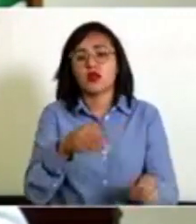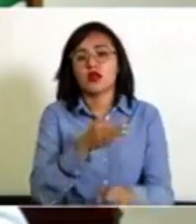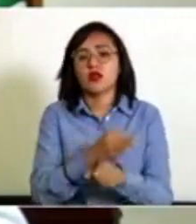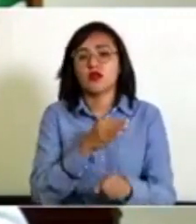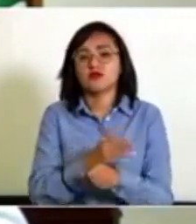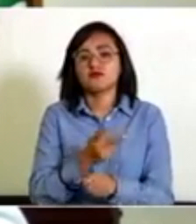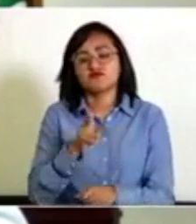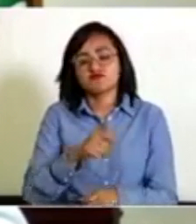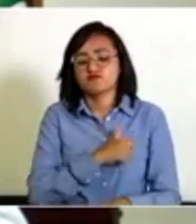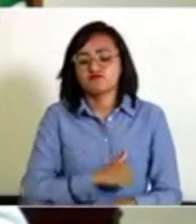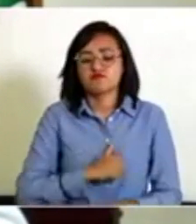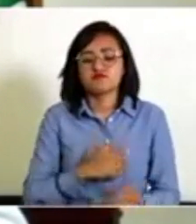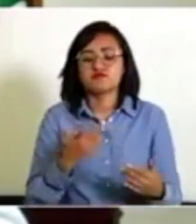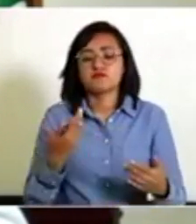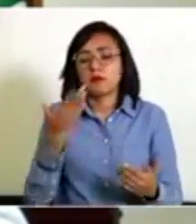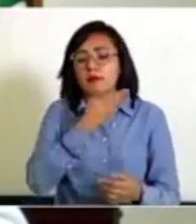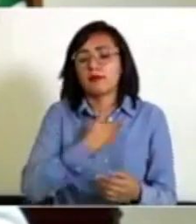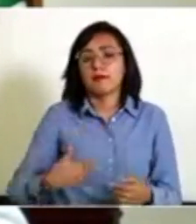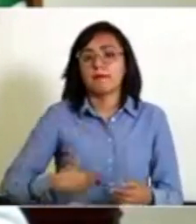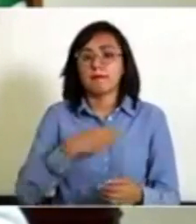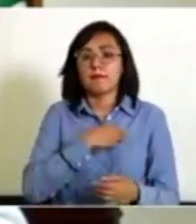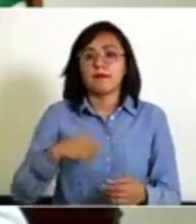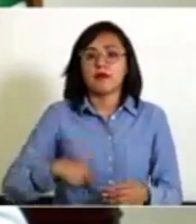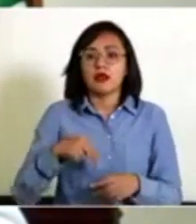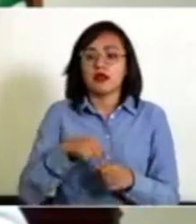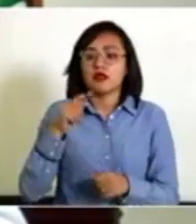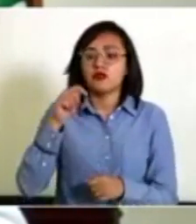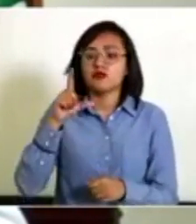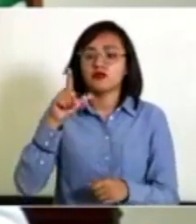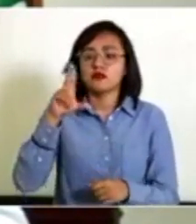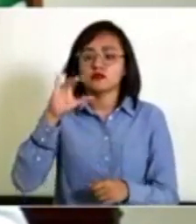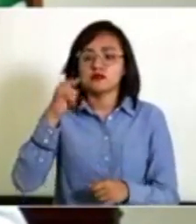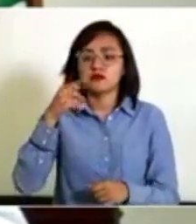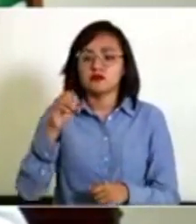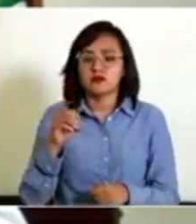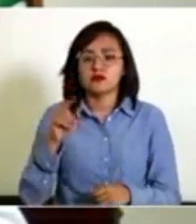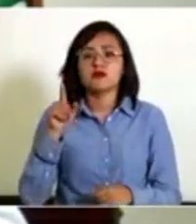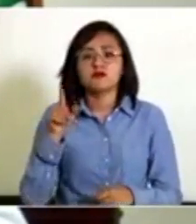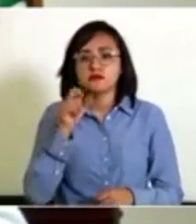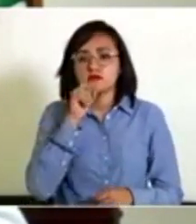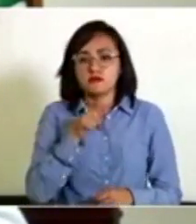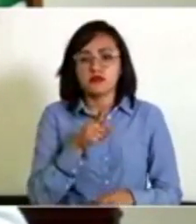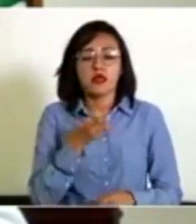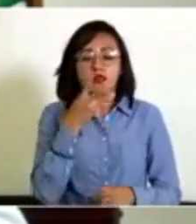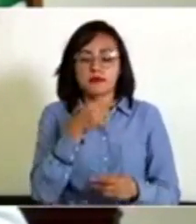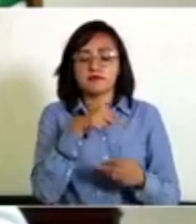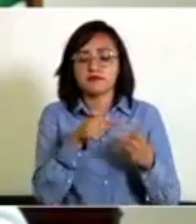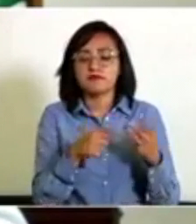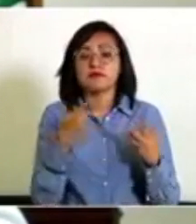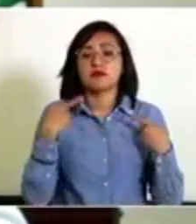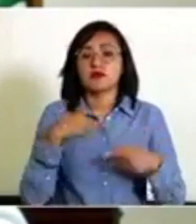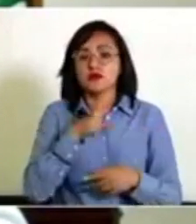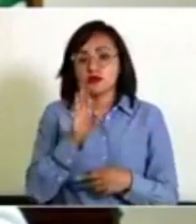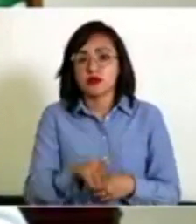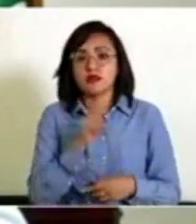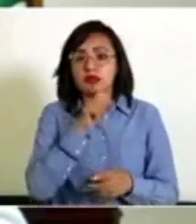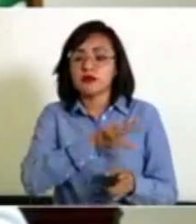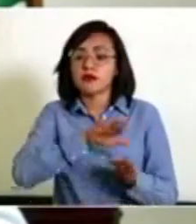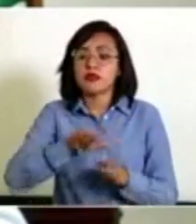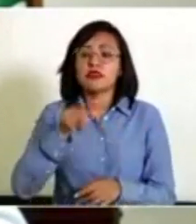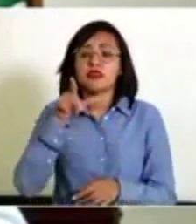lamentablemente, el fallecimiento del presidente municipal de Tulcingo del Valle. De ellos, también, 17